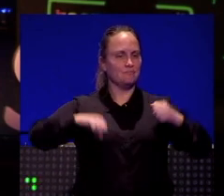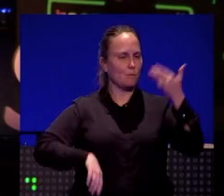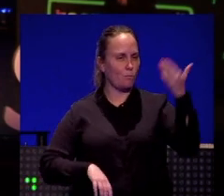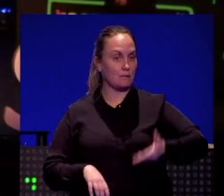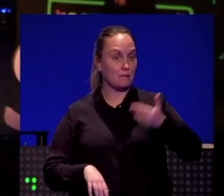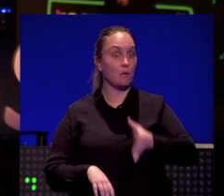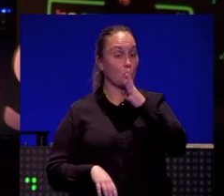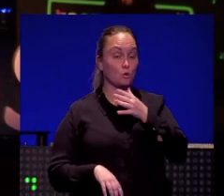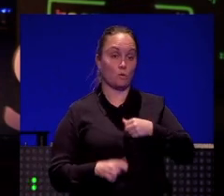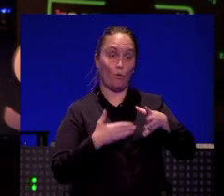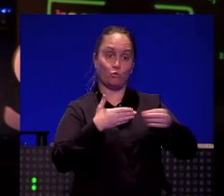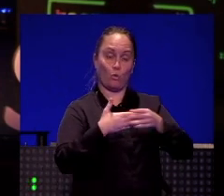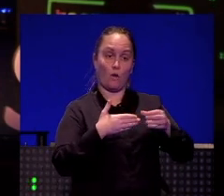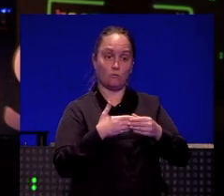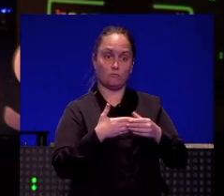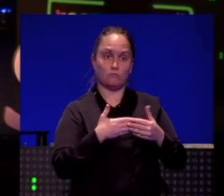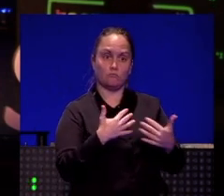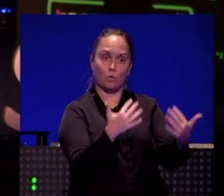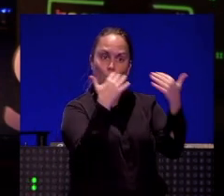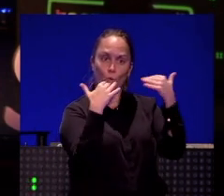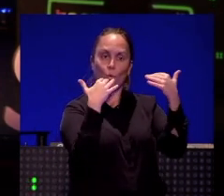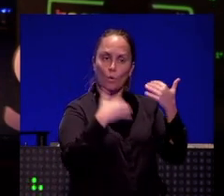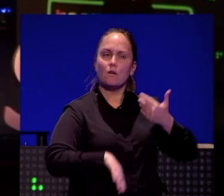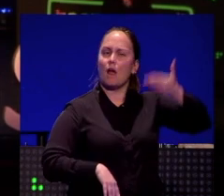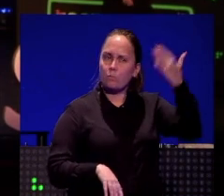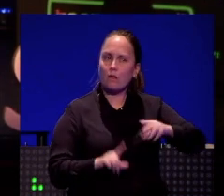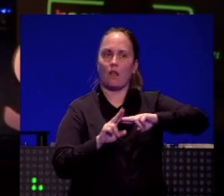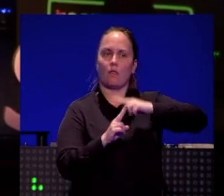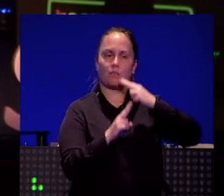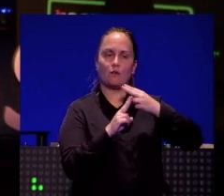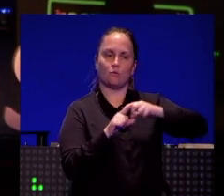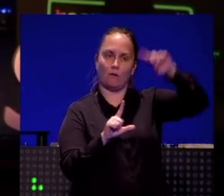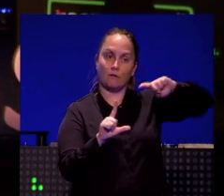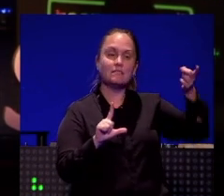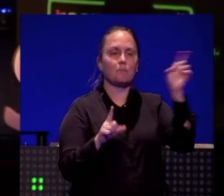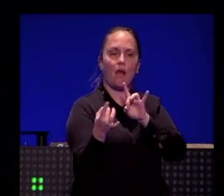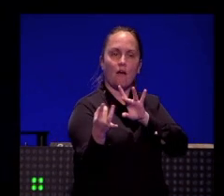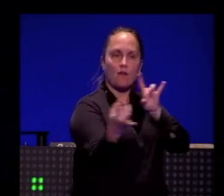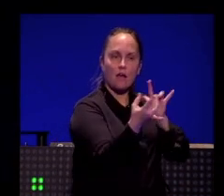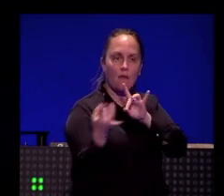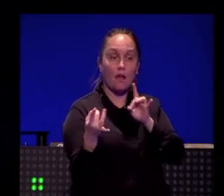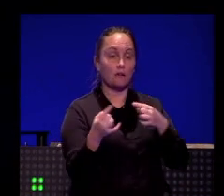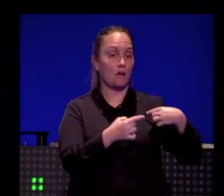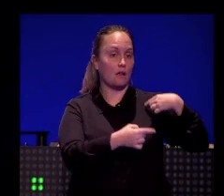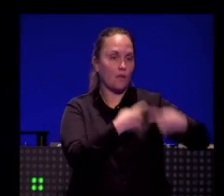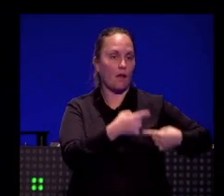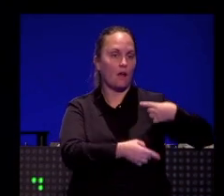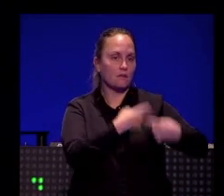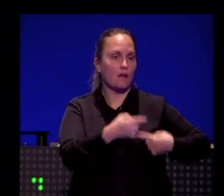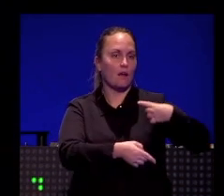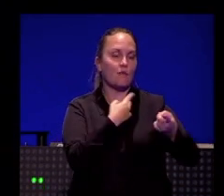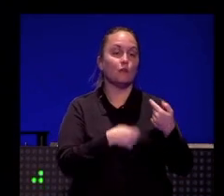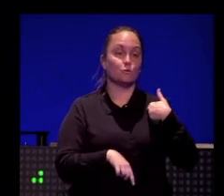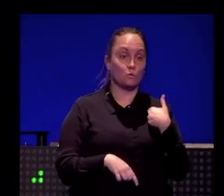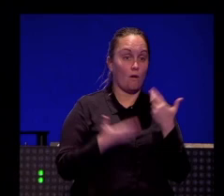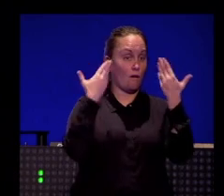de usuarios que hay detrás de Antena 3 Noticias. Nos gusta también el feedback con ellos, recibimos cada día, yo entro en